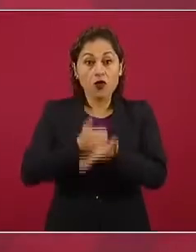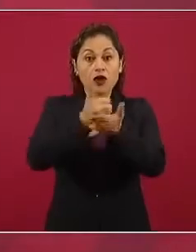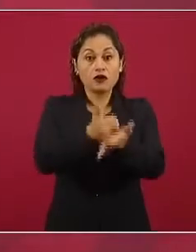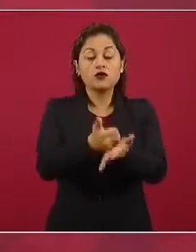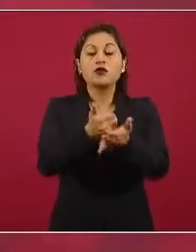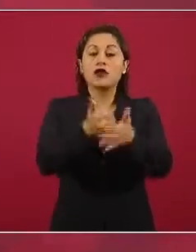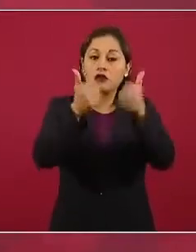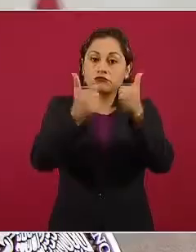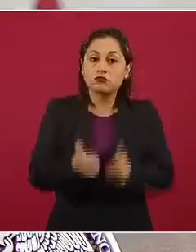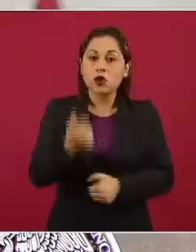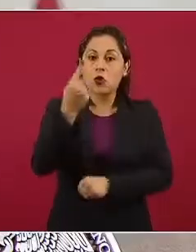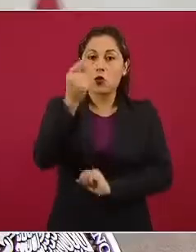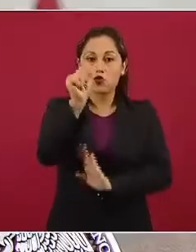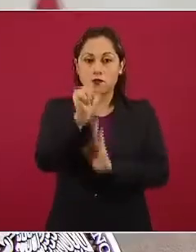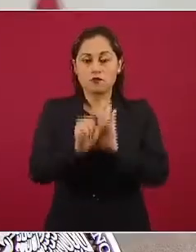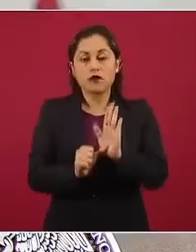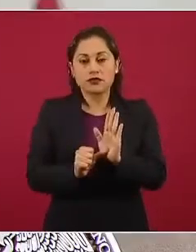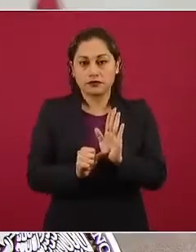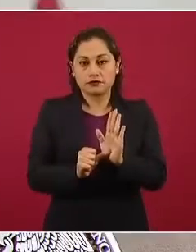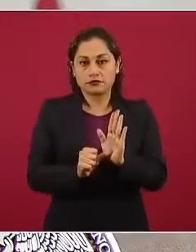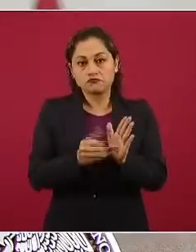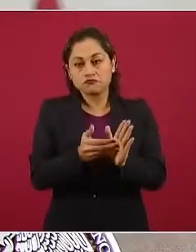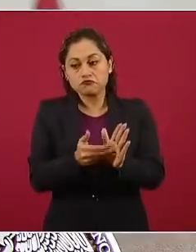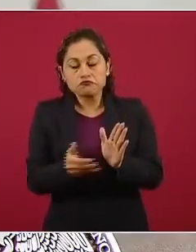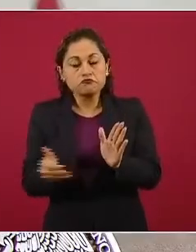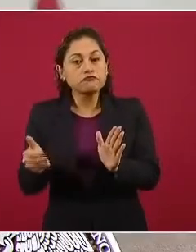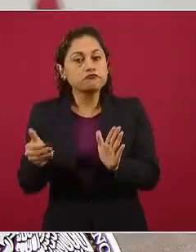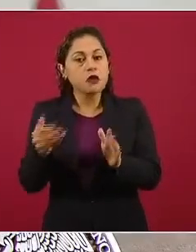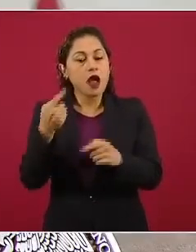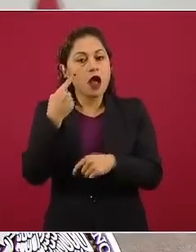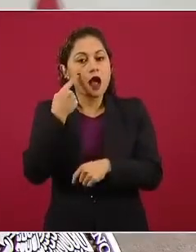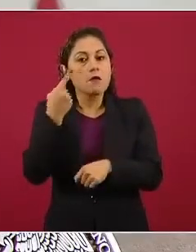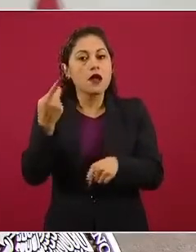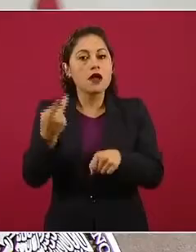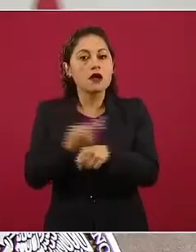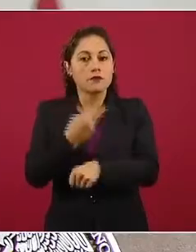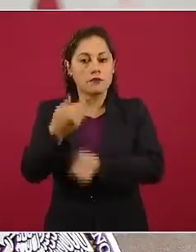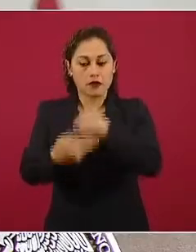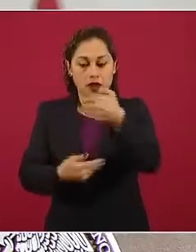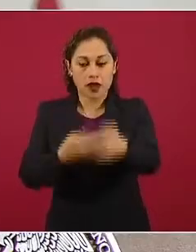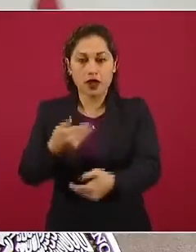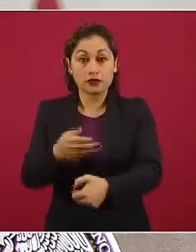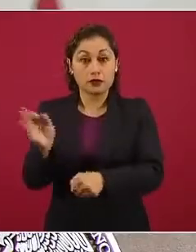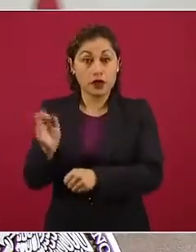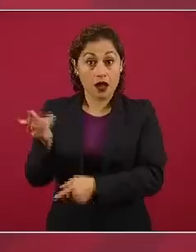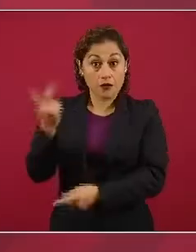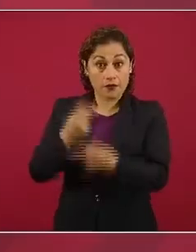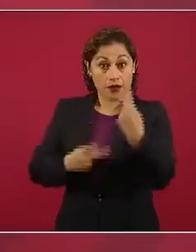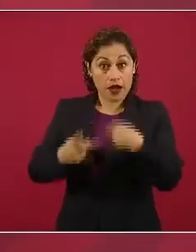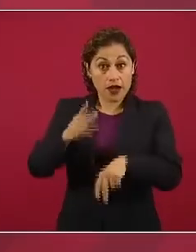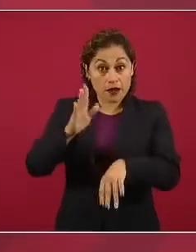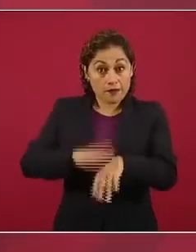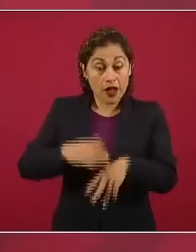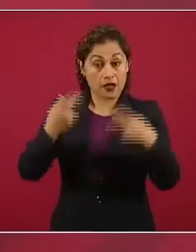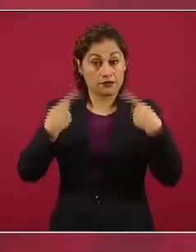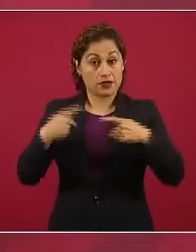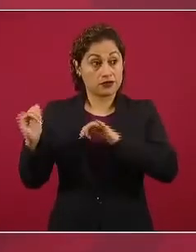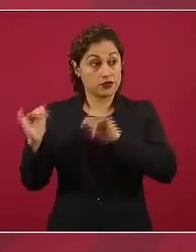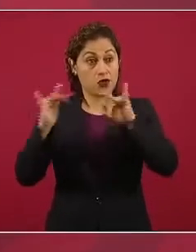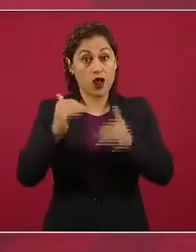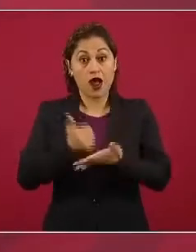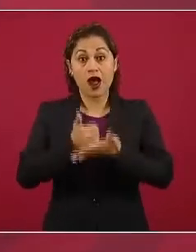necesario y vamos viendo, pues entonces se prolongarían o vendrían más a